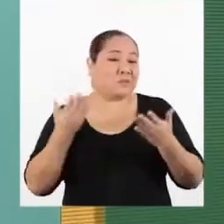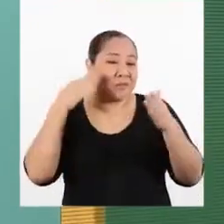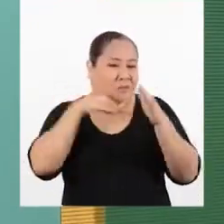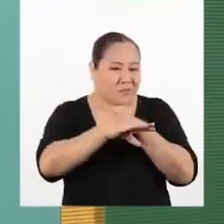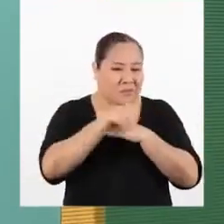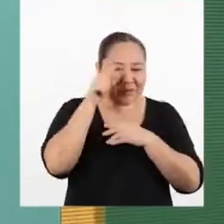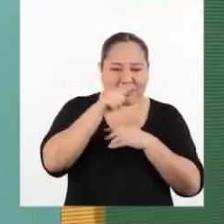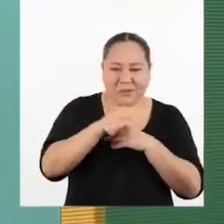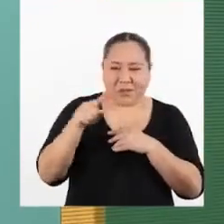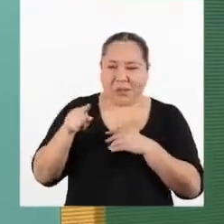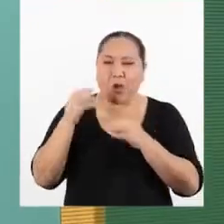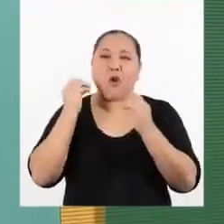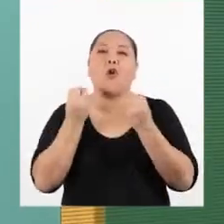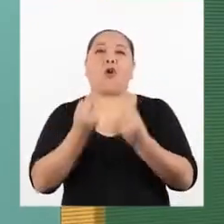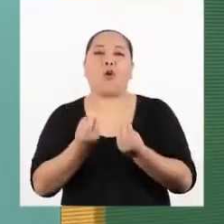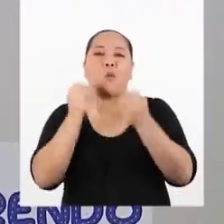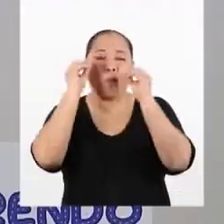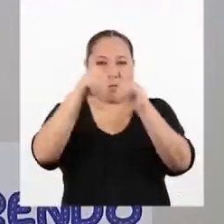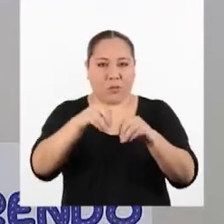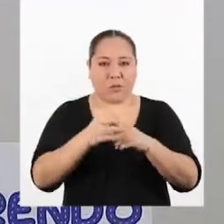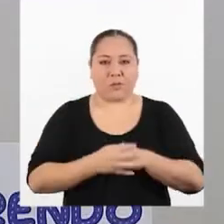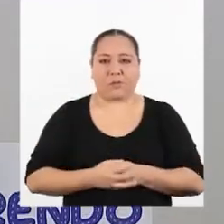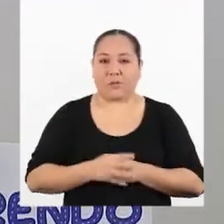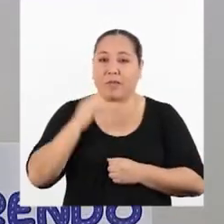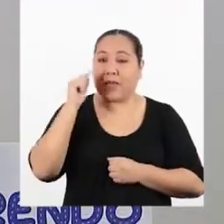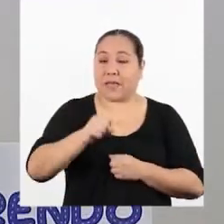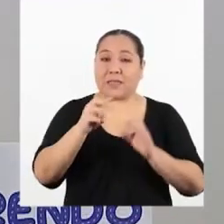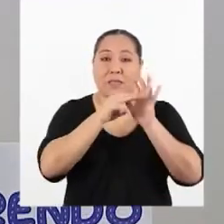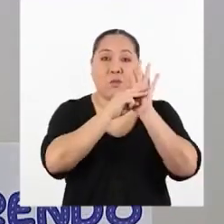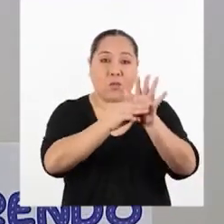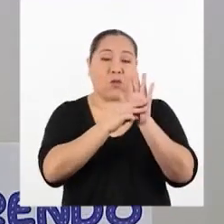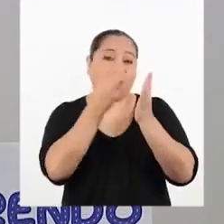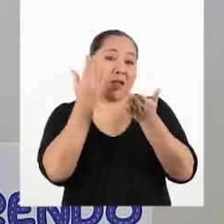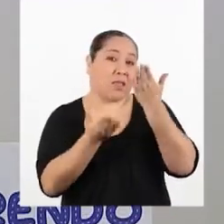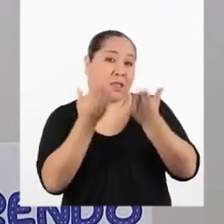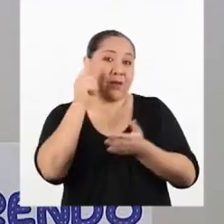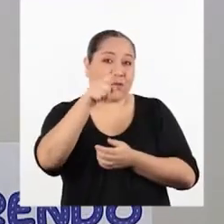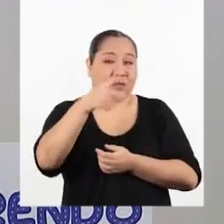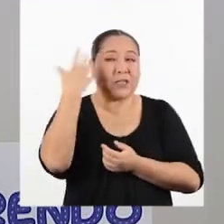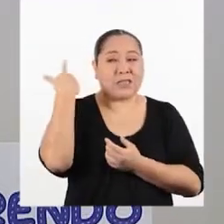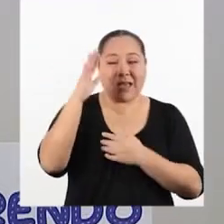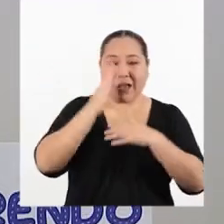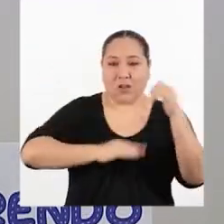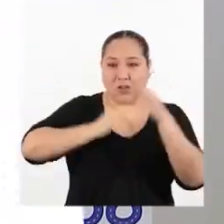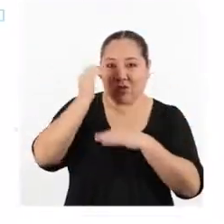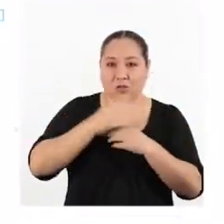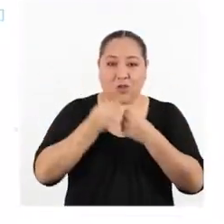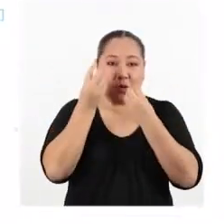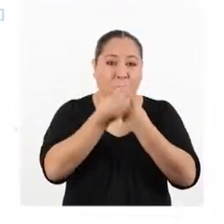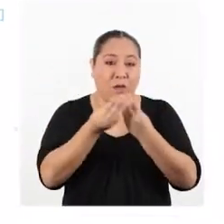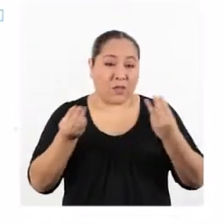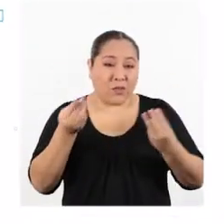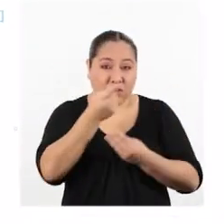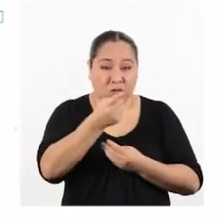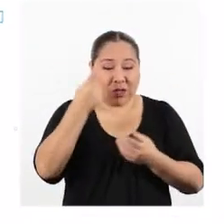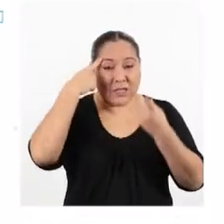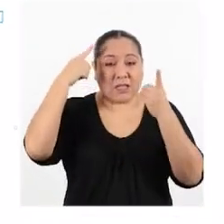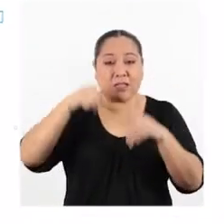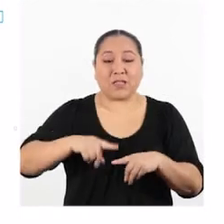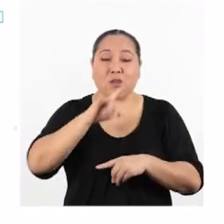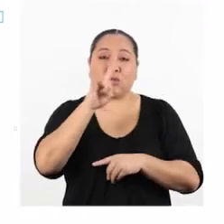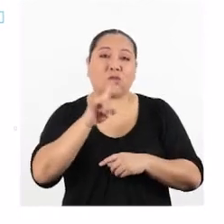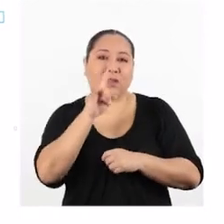en cómo los generamos. Este es el modelo que seguramente ya han construido con los materiales que hayan decidido usar.